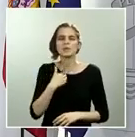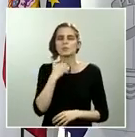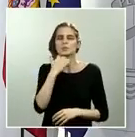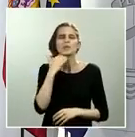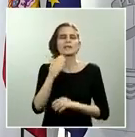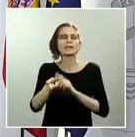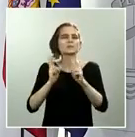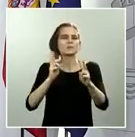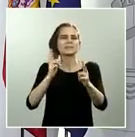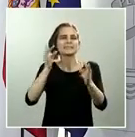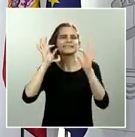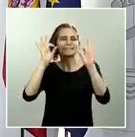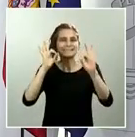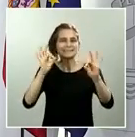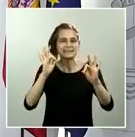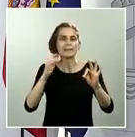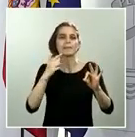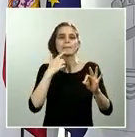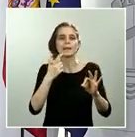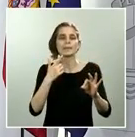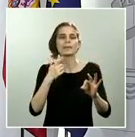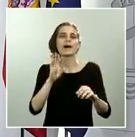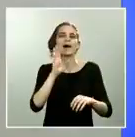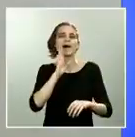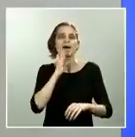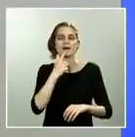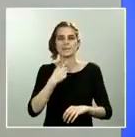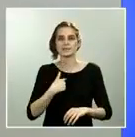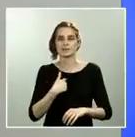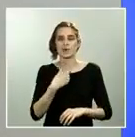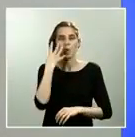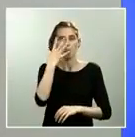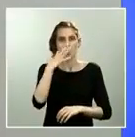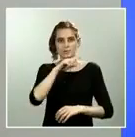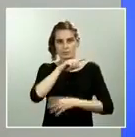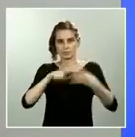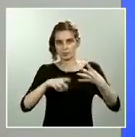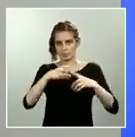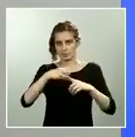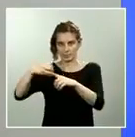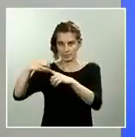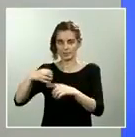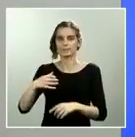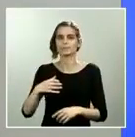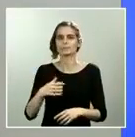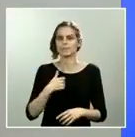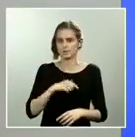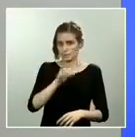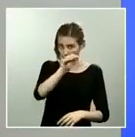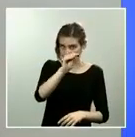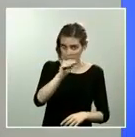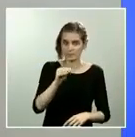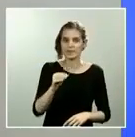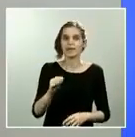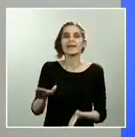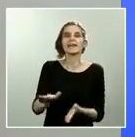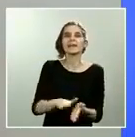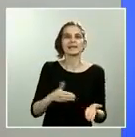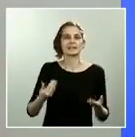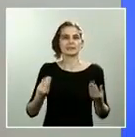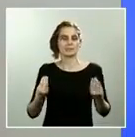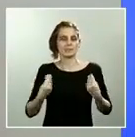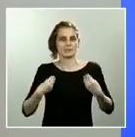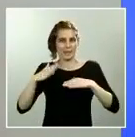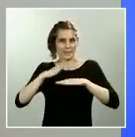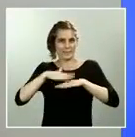más allá de los cuatro ejes que nos ha comentado. Por ejemplo, el ingreso mínimo vital va a estar entre las propuestas que lleve el Gobierno y